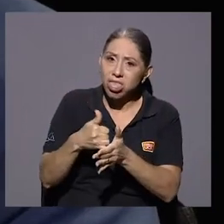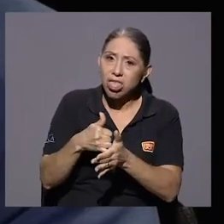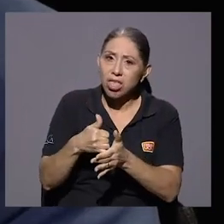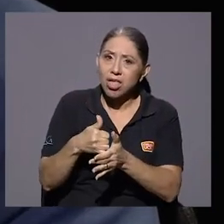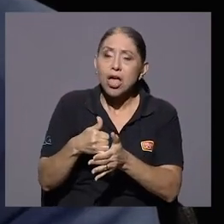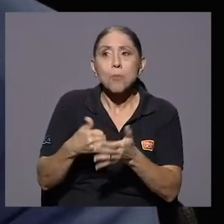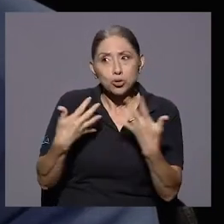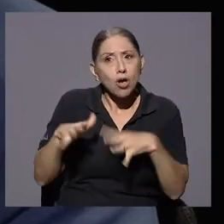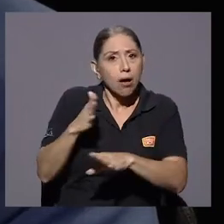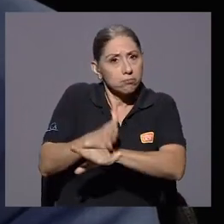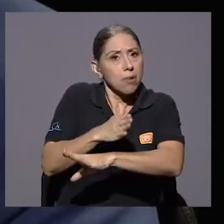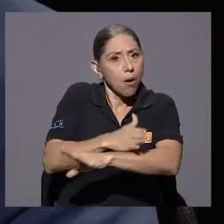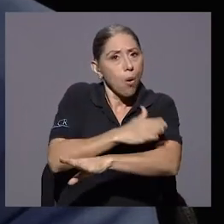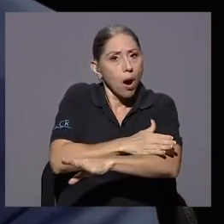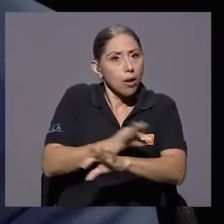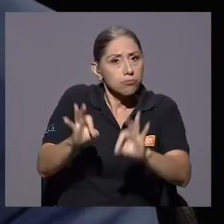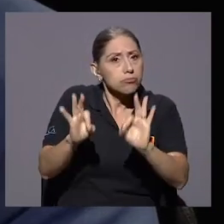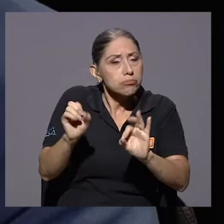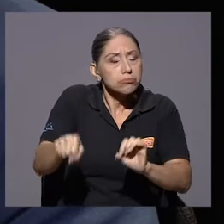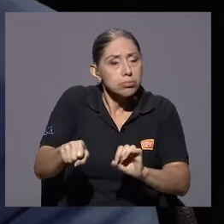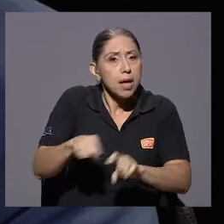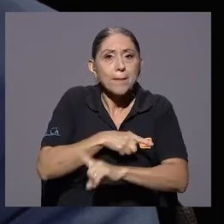alguna, pero todavía hay debilidades.